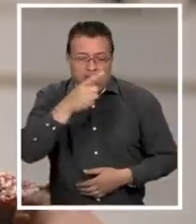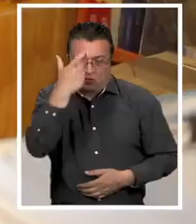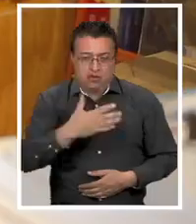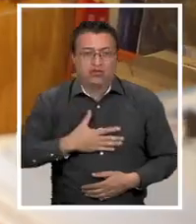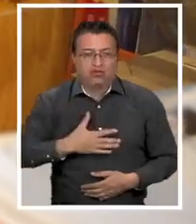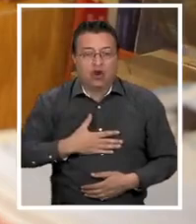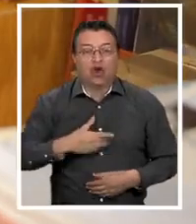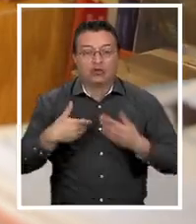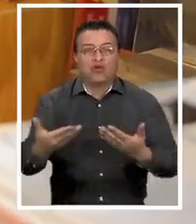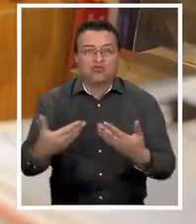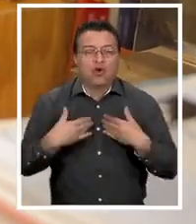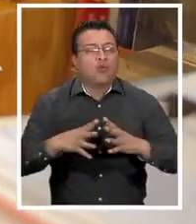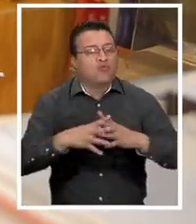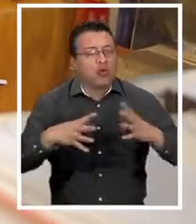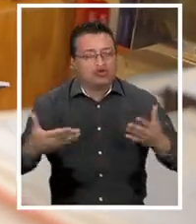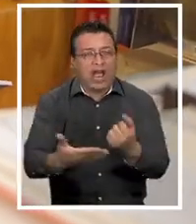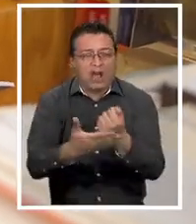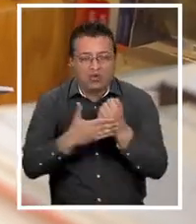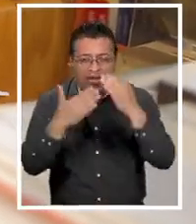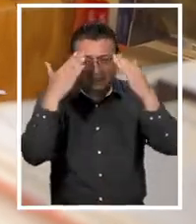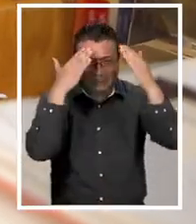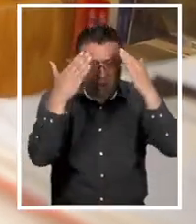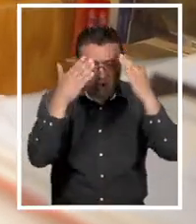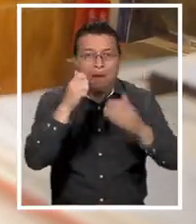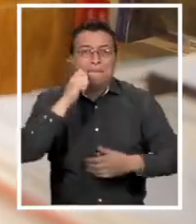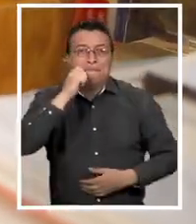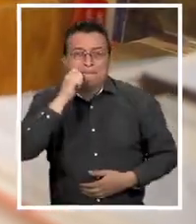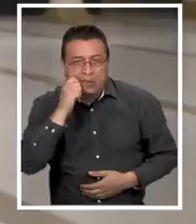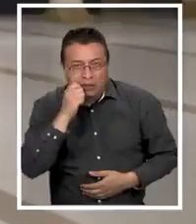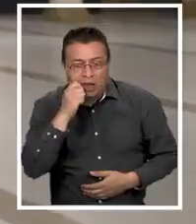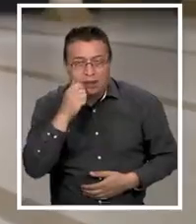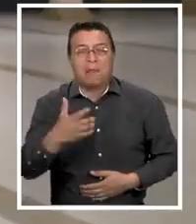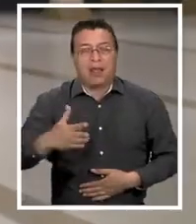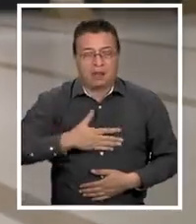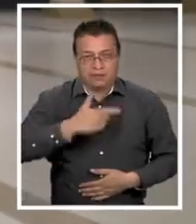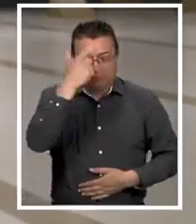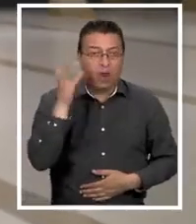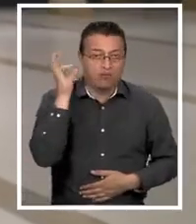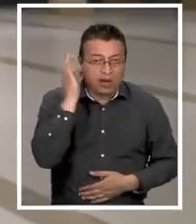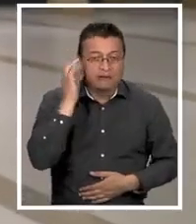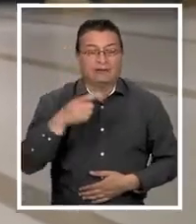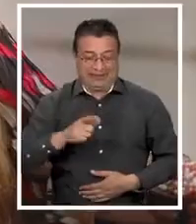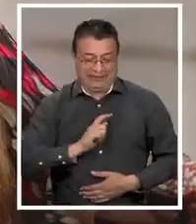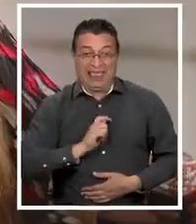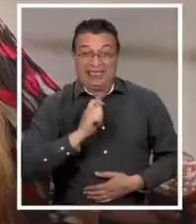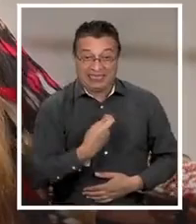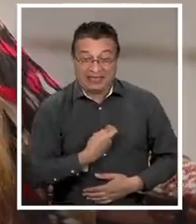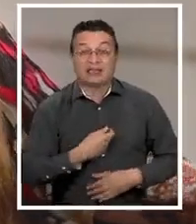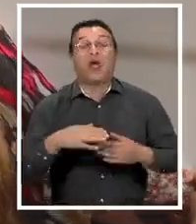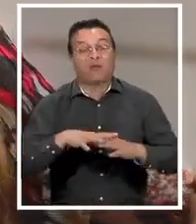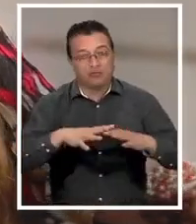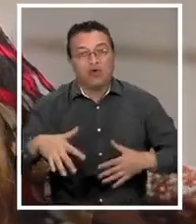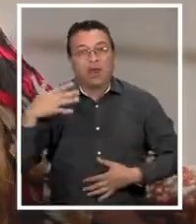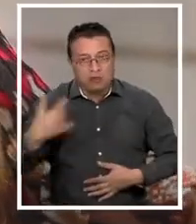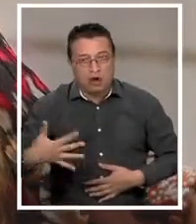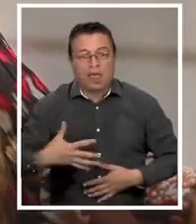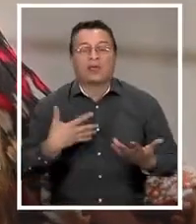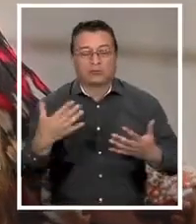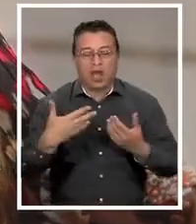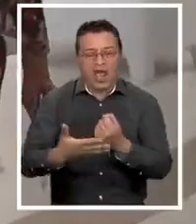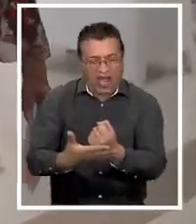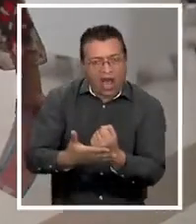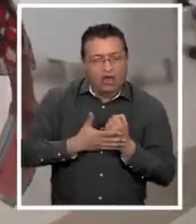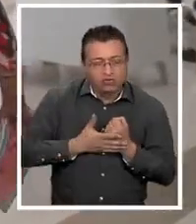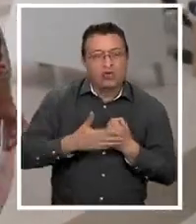mayores como yo. Recibimos ayuda psicológica, personal, para mí como mujer trans son importantes